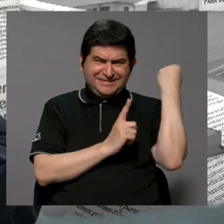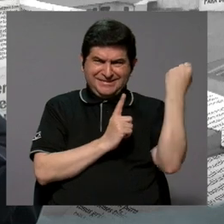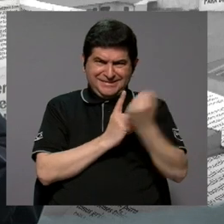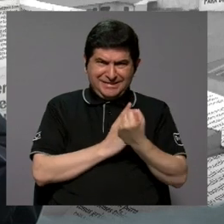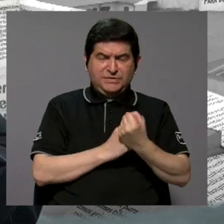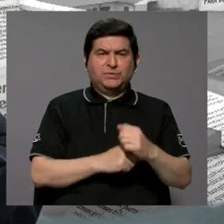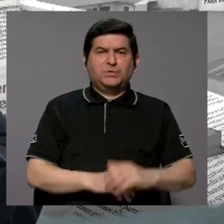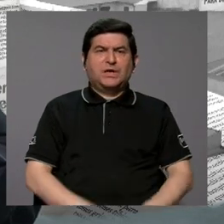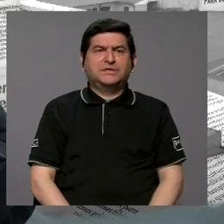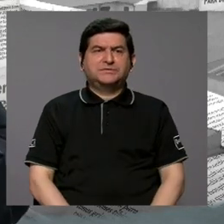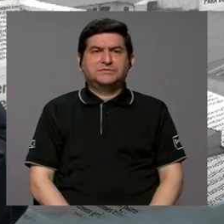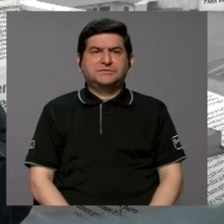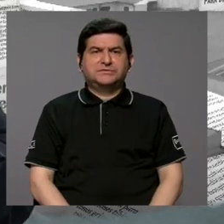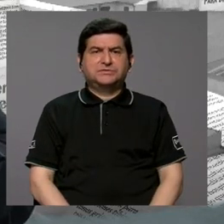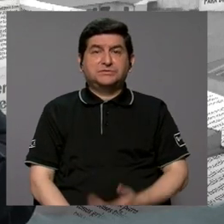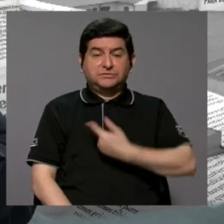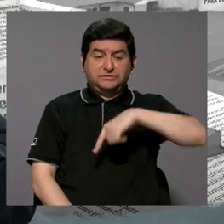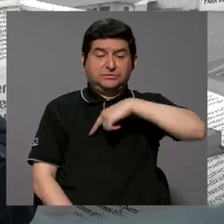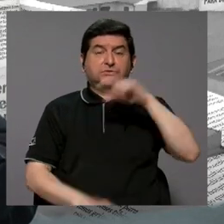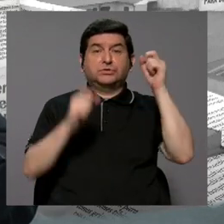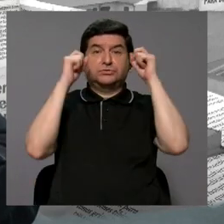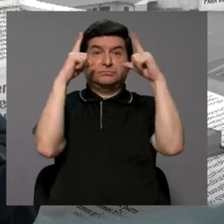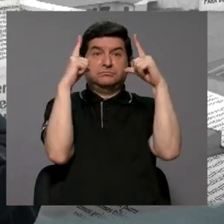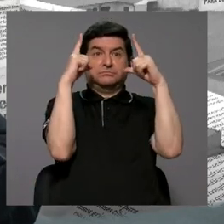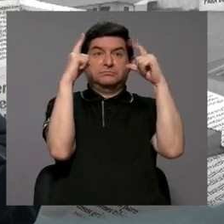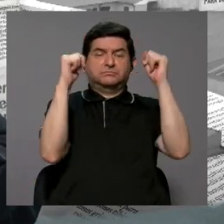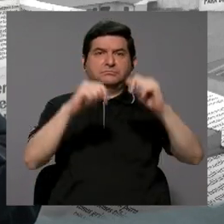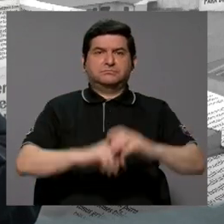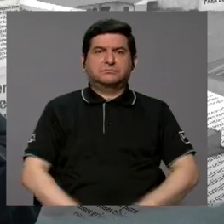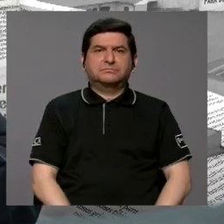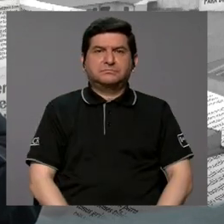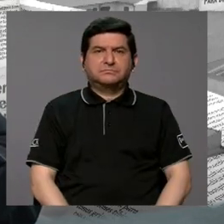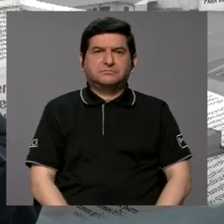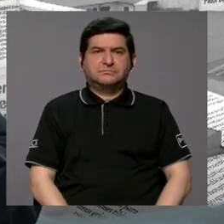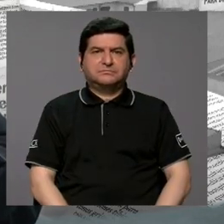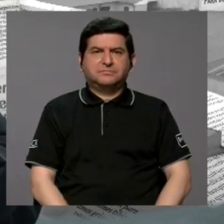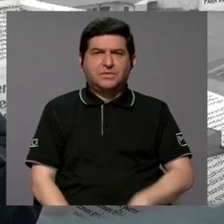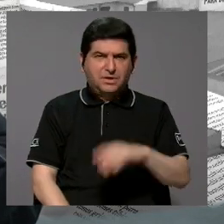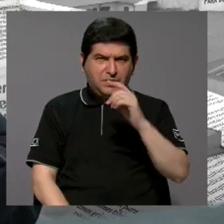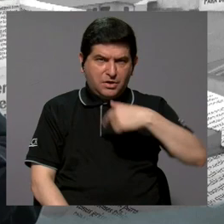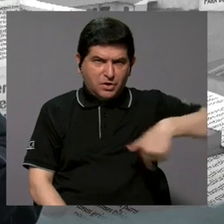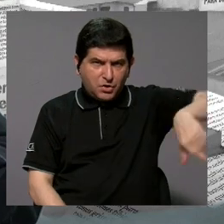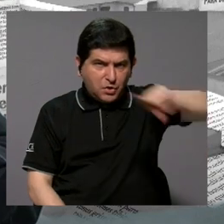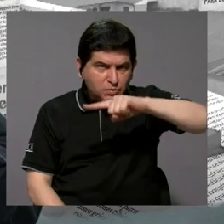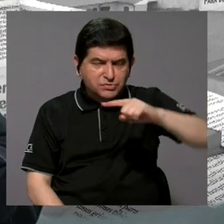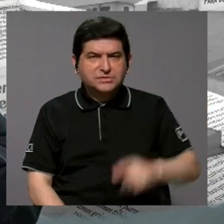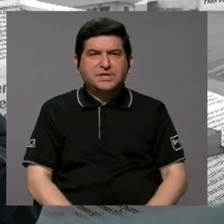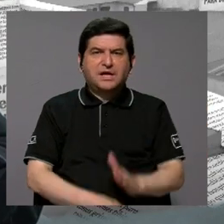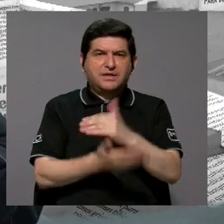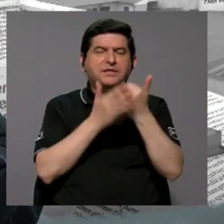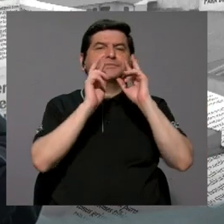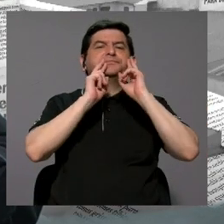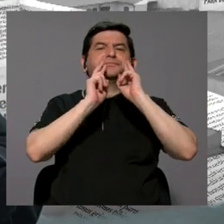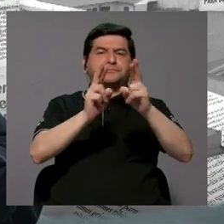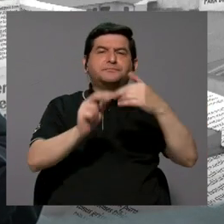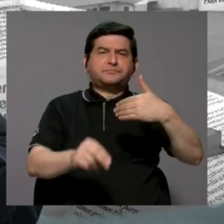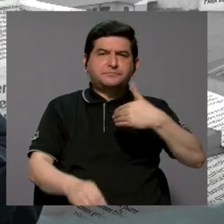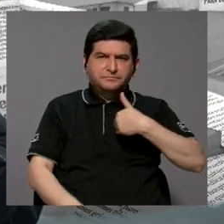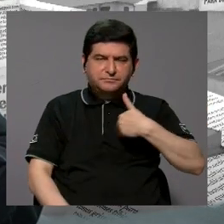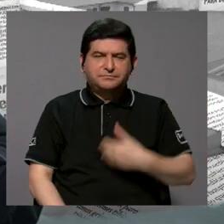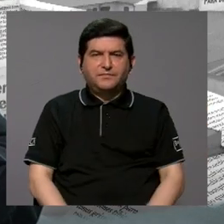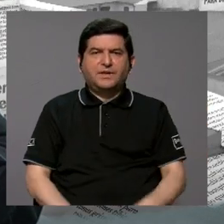ha sido, nos agarró por sorpresa. Pero, ¿ustedes han recibido alguna respuesta